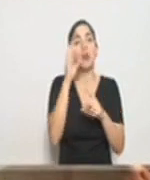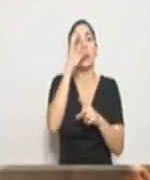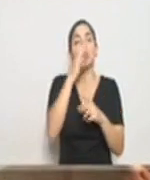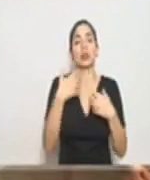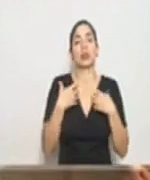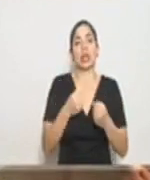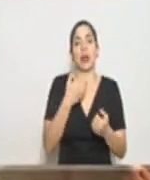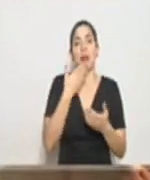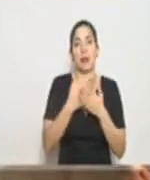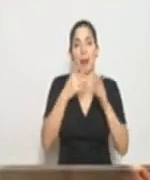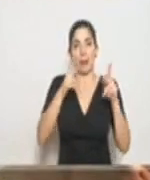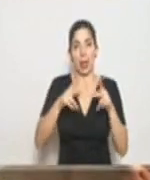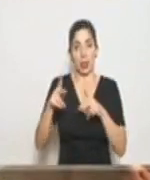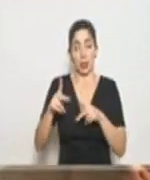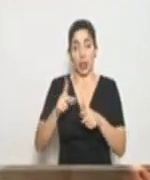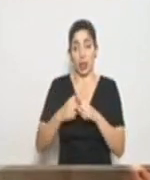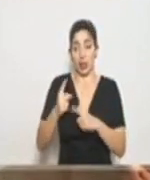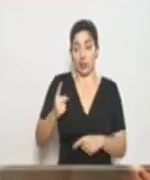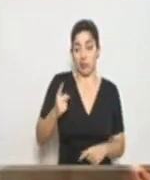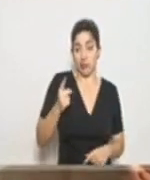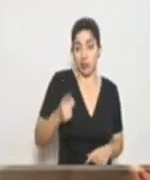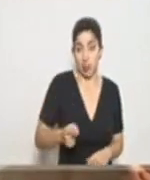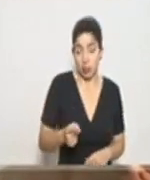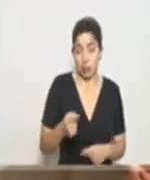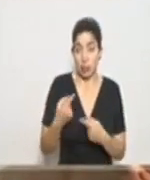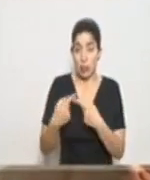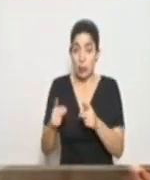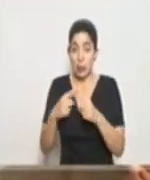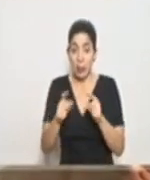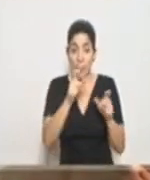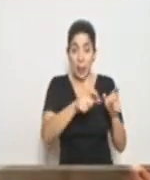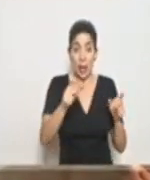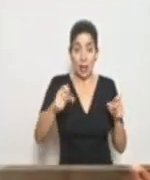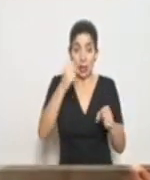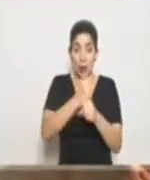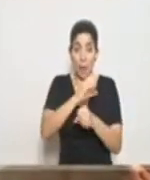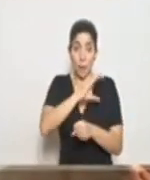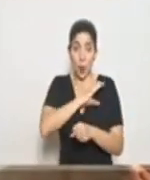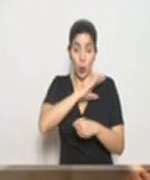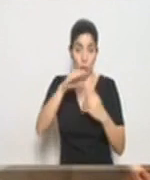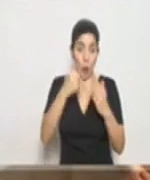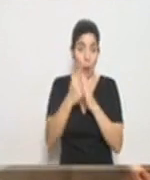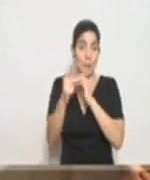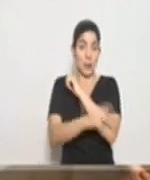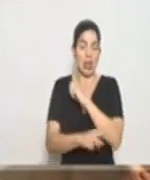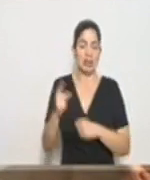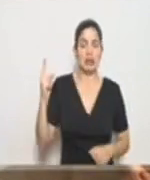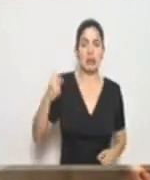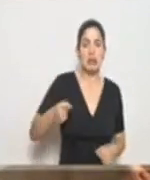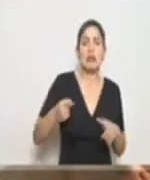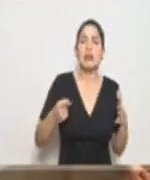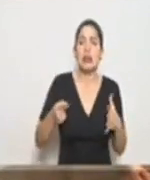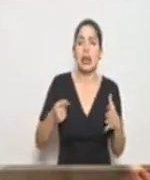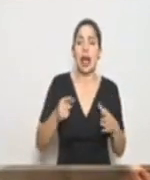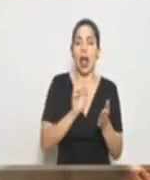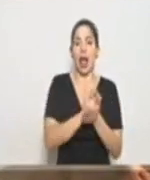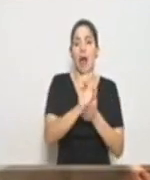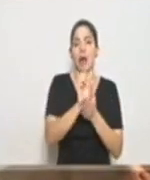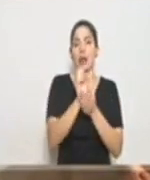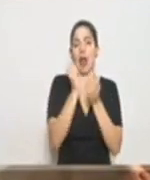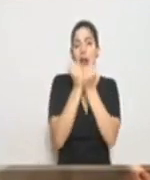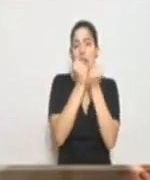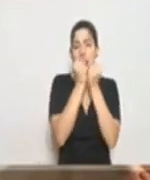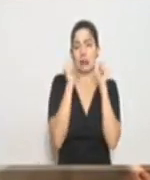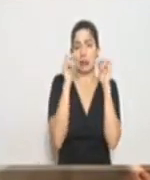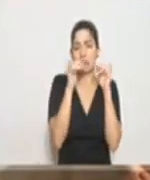las instrucciones que se le han dado a los diferentes miembros de los cuerpos policiales del país pues es trabajar en evitar esas aglomeraciones de